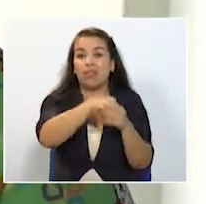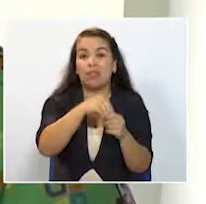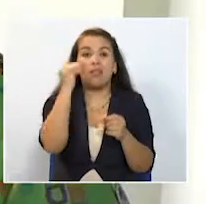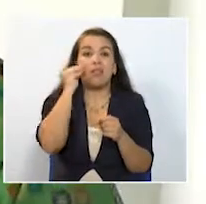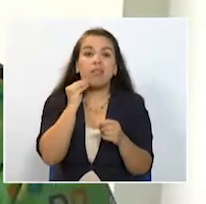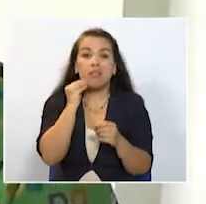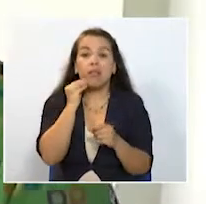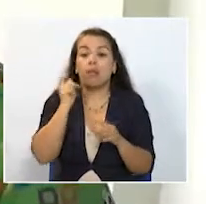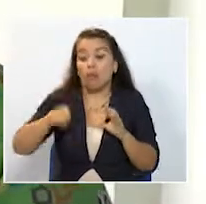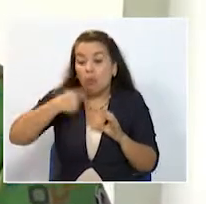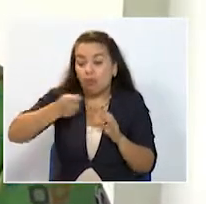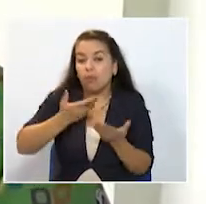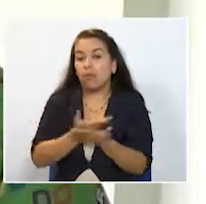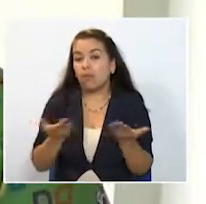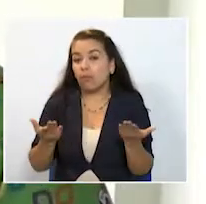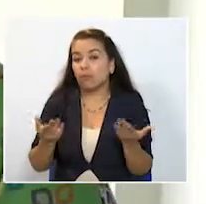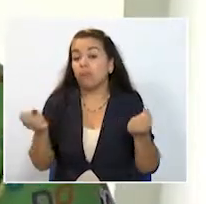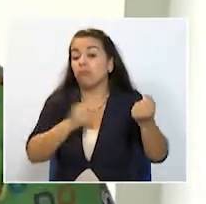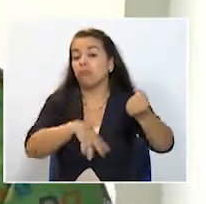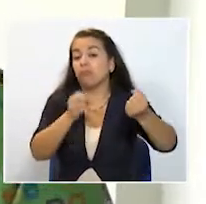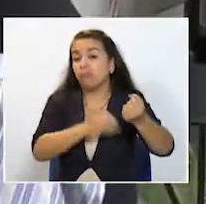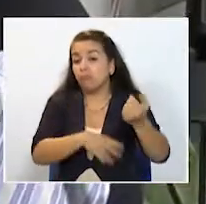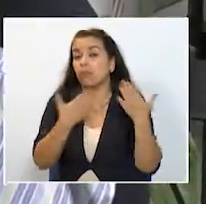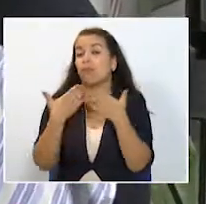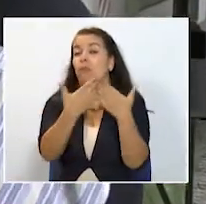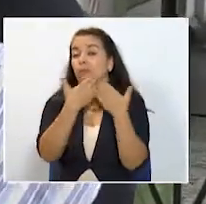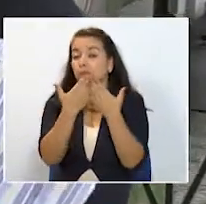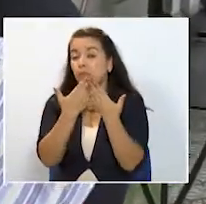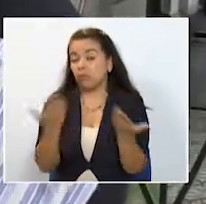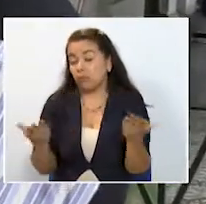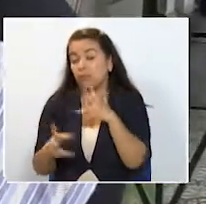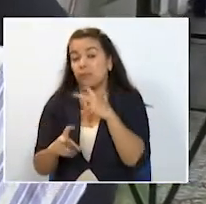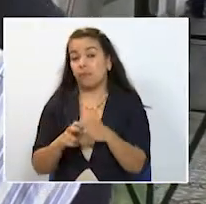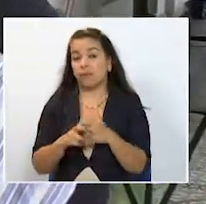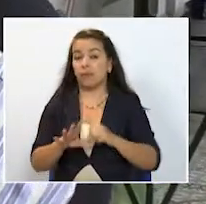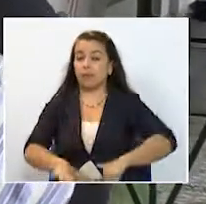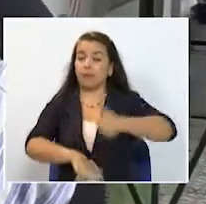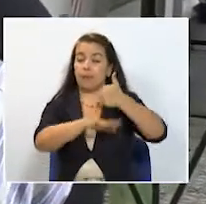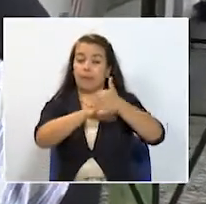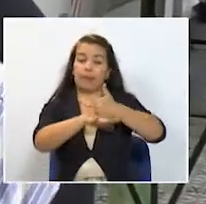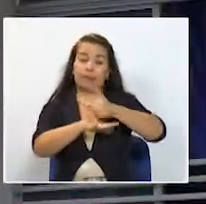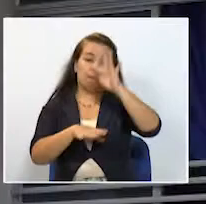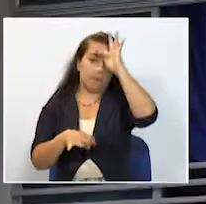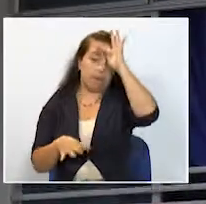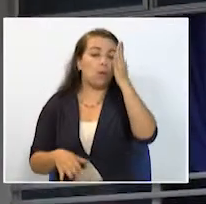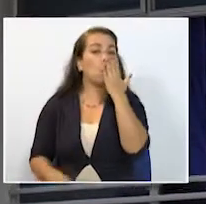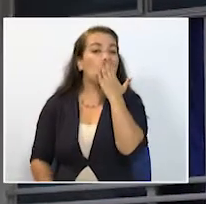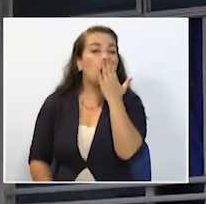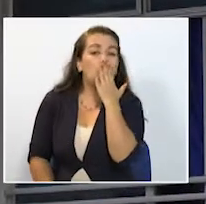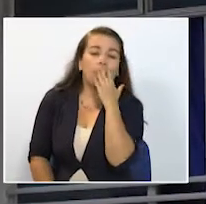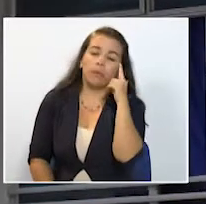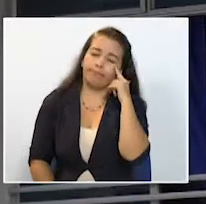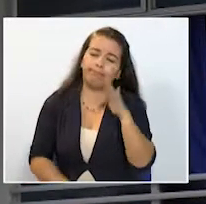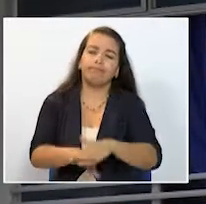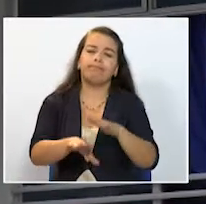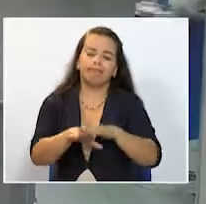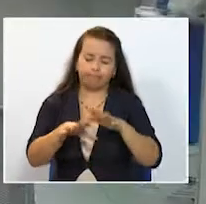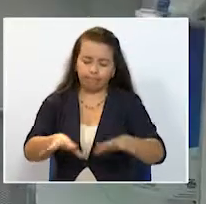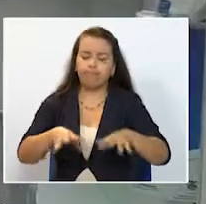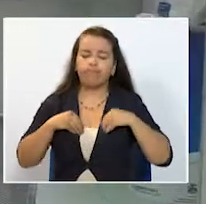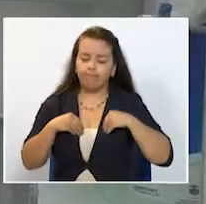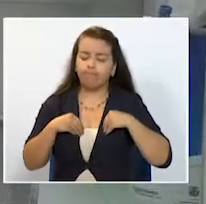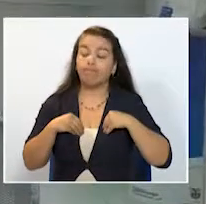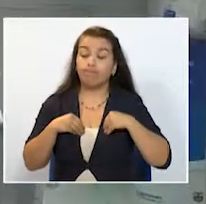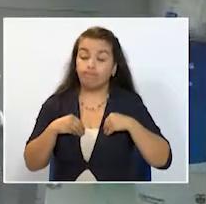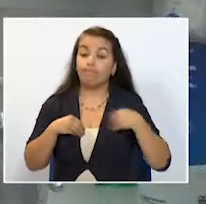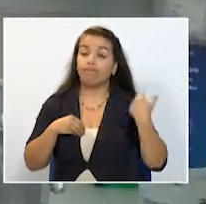de mercados, de colegios El gerente del Hospital La Misericordia Leonardo Quiceno reconoce que están tocando fondo